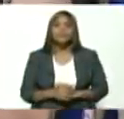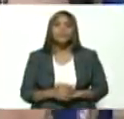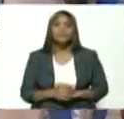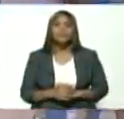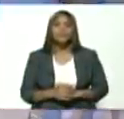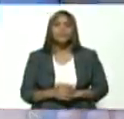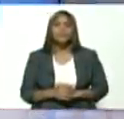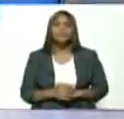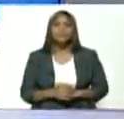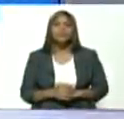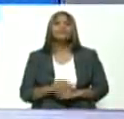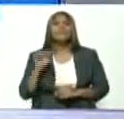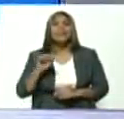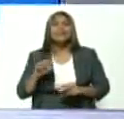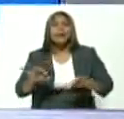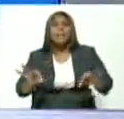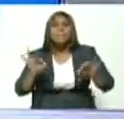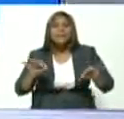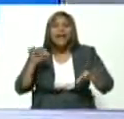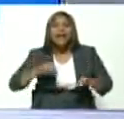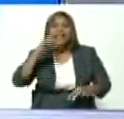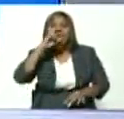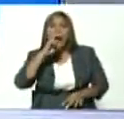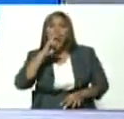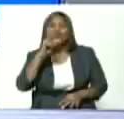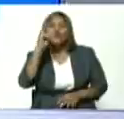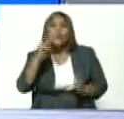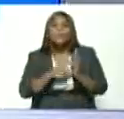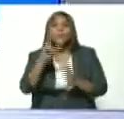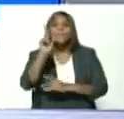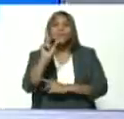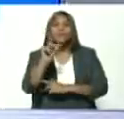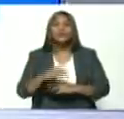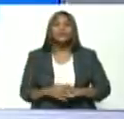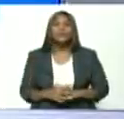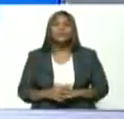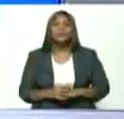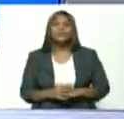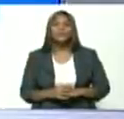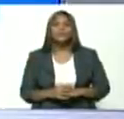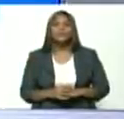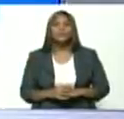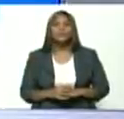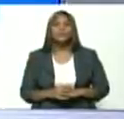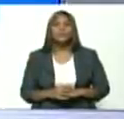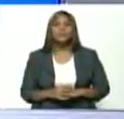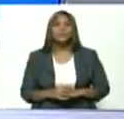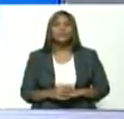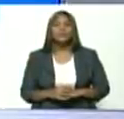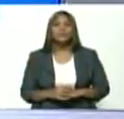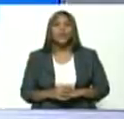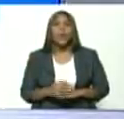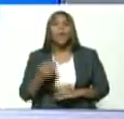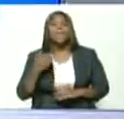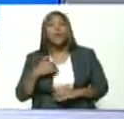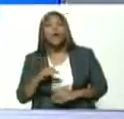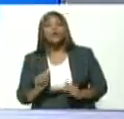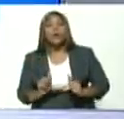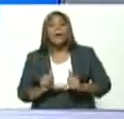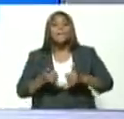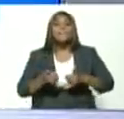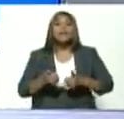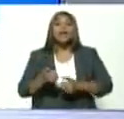es especial es el 2021 por eso lanzamos los congresos